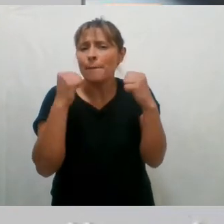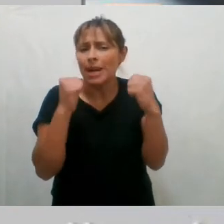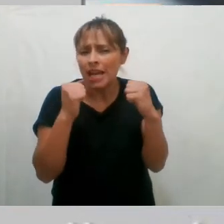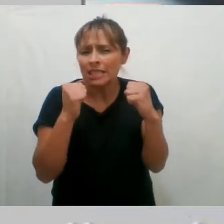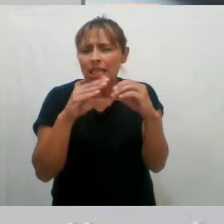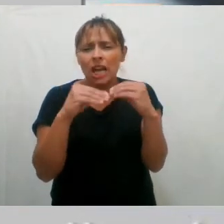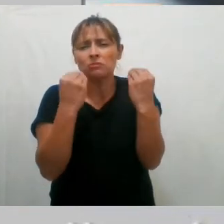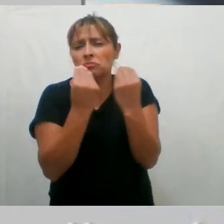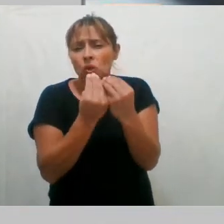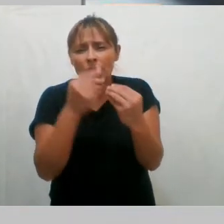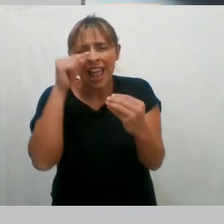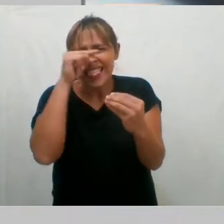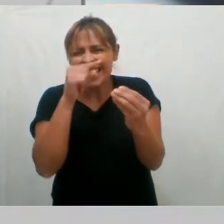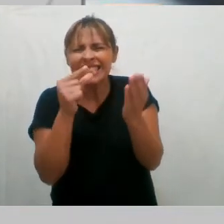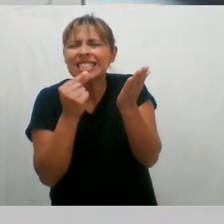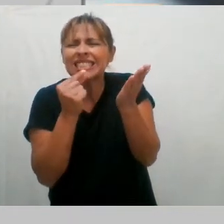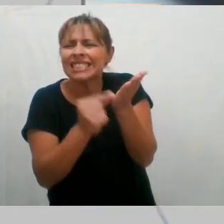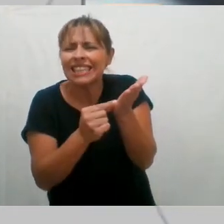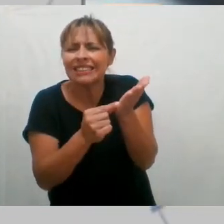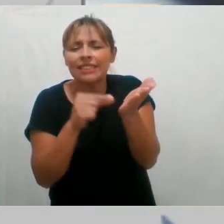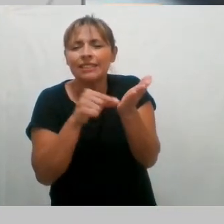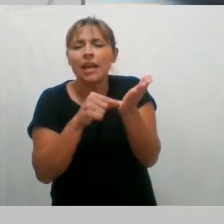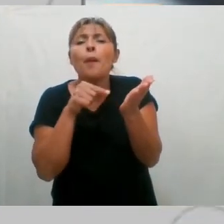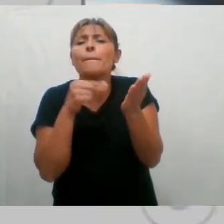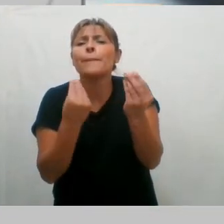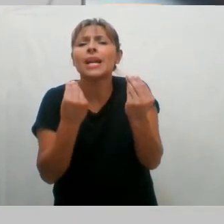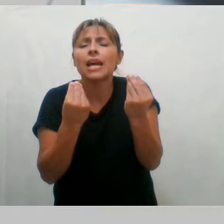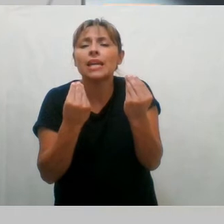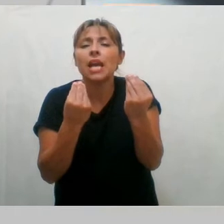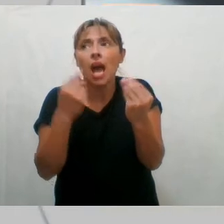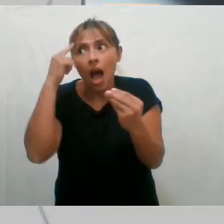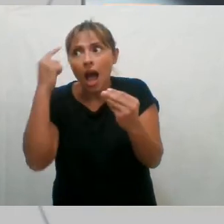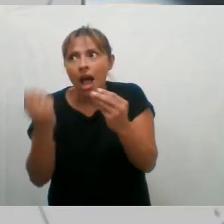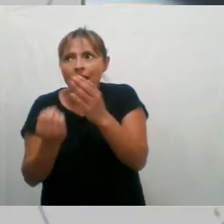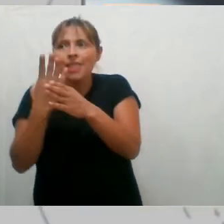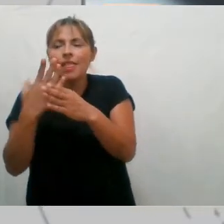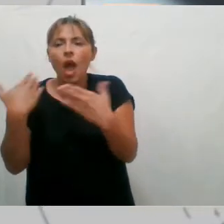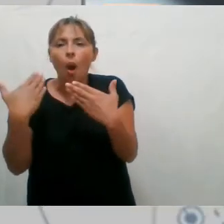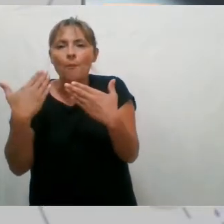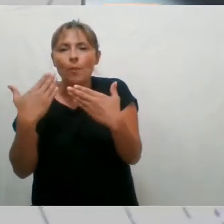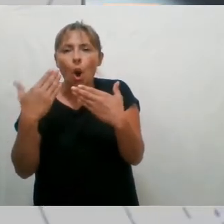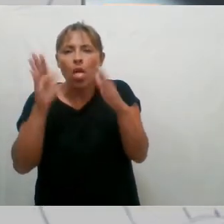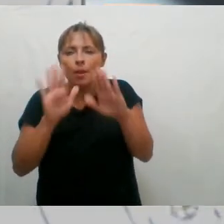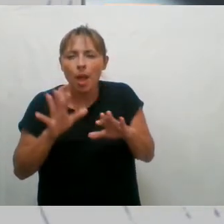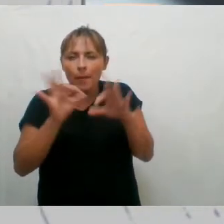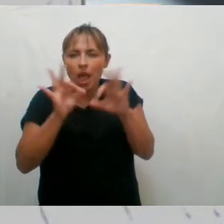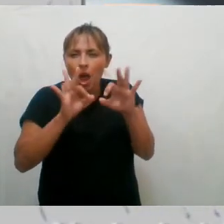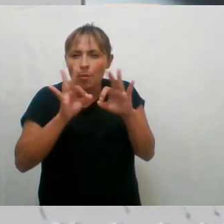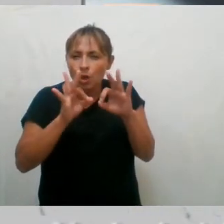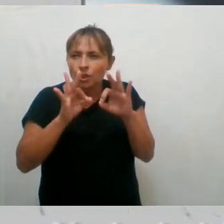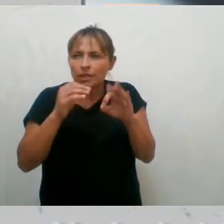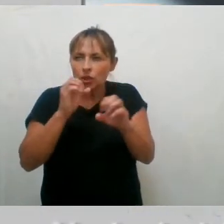a que cuando tengamos una idea, poder esta idea ejecutarla con un proyecto concreto, claro, siguiendo determinados pasos.